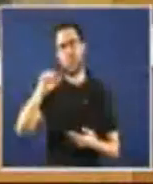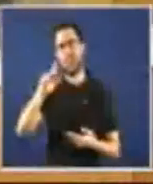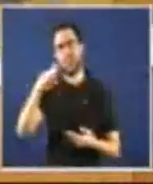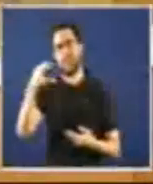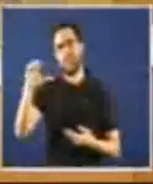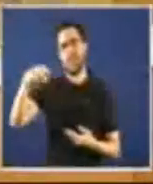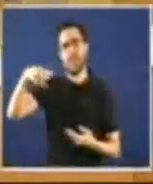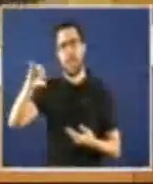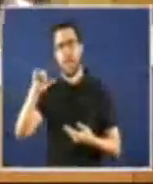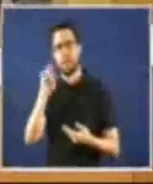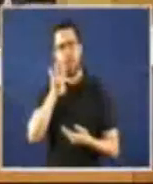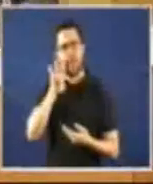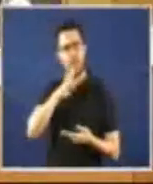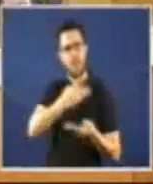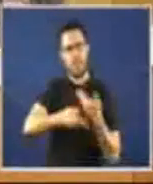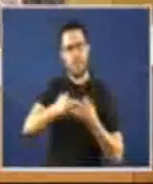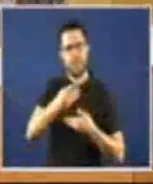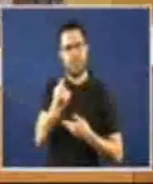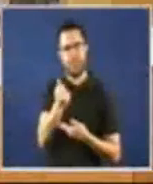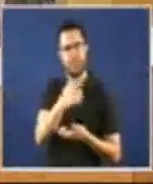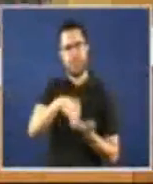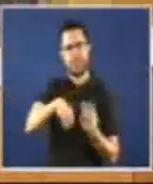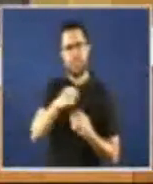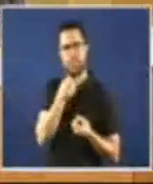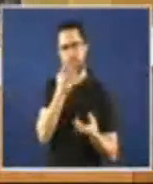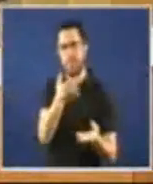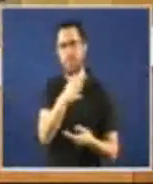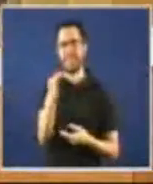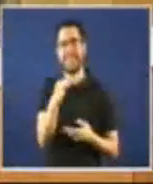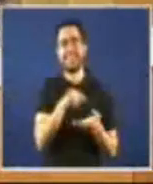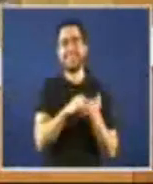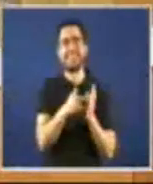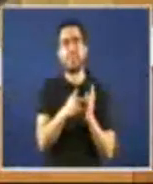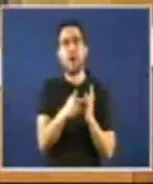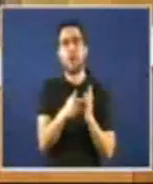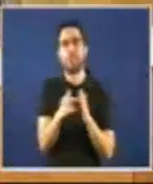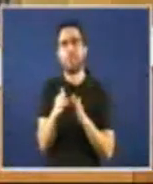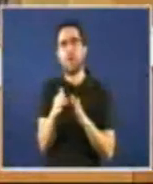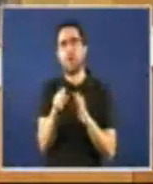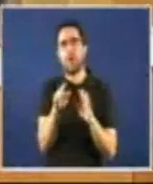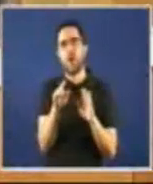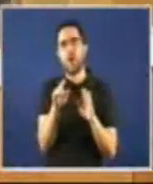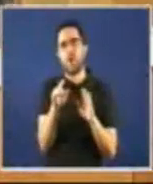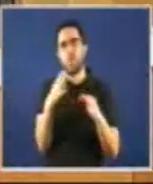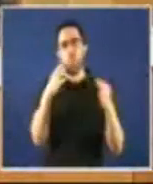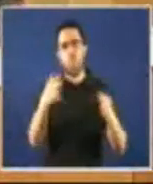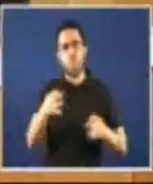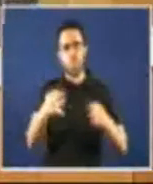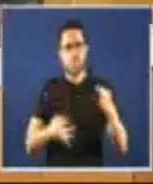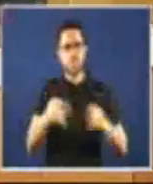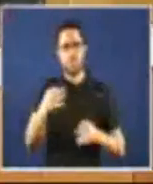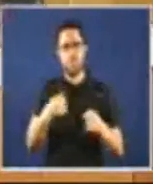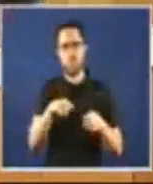de acordo coa súa capacidad económica mediante un sistema tributario xusto inspirados nos principios de igualdade e progresividade